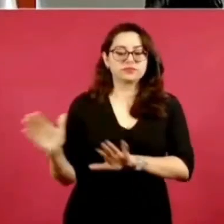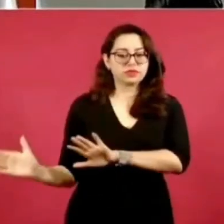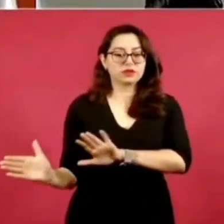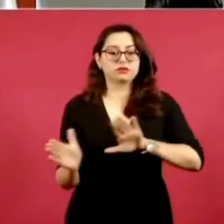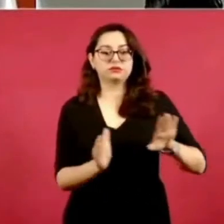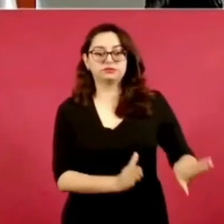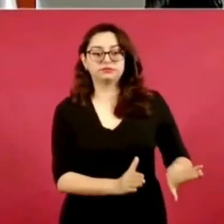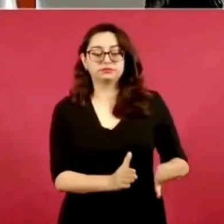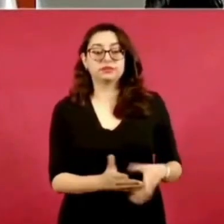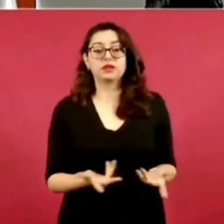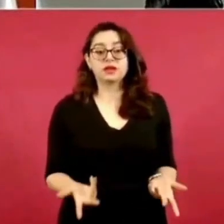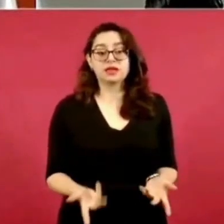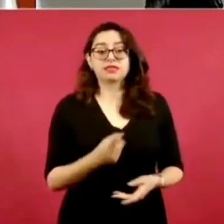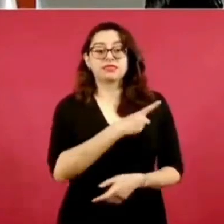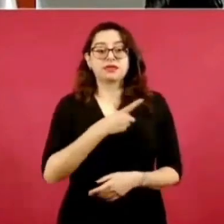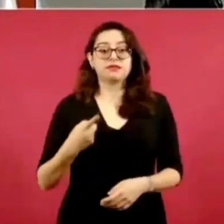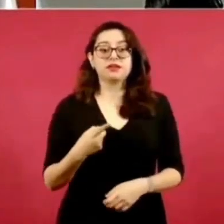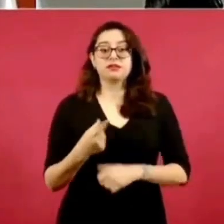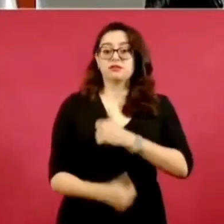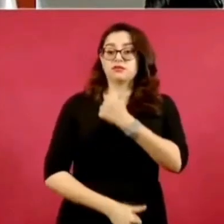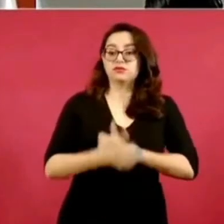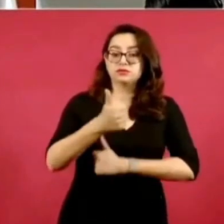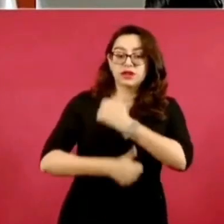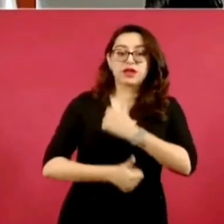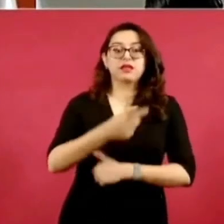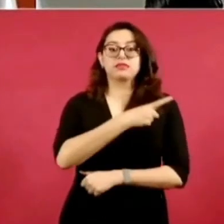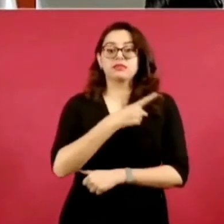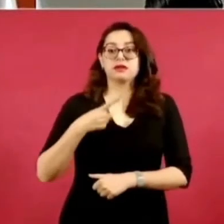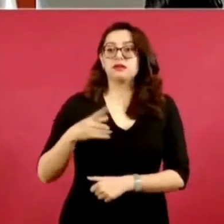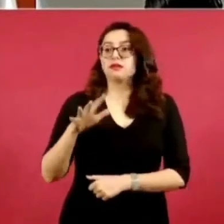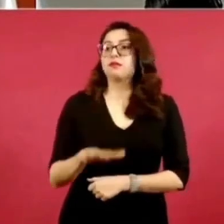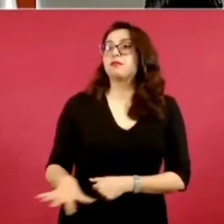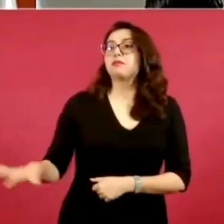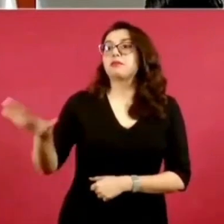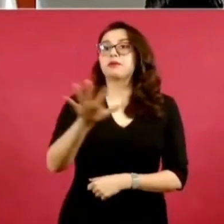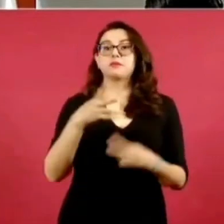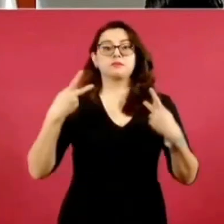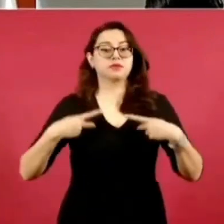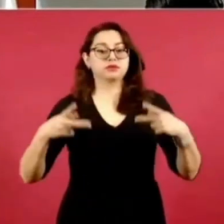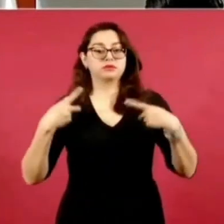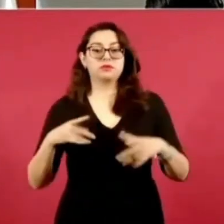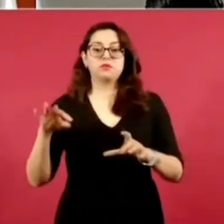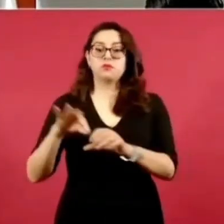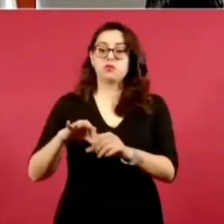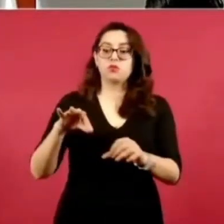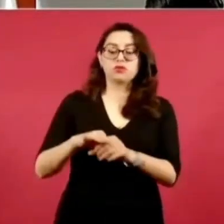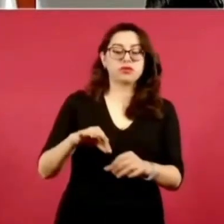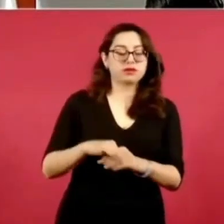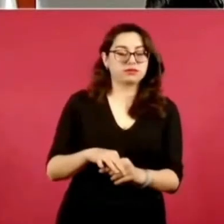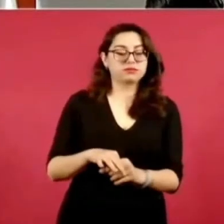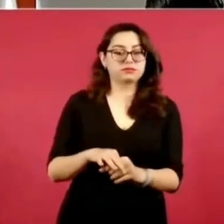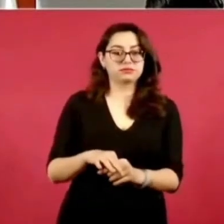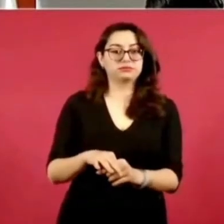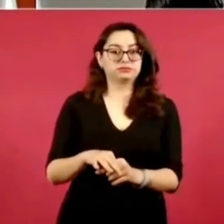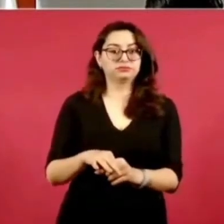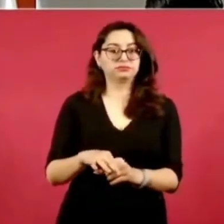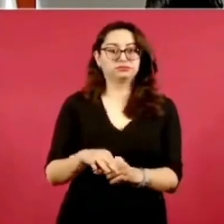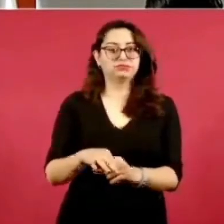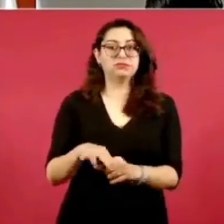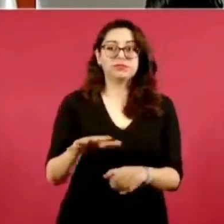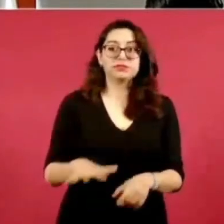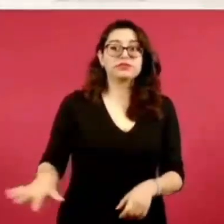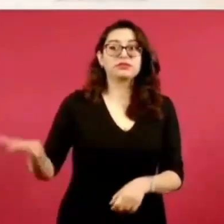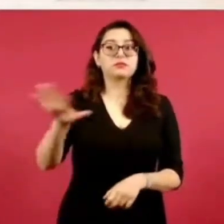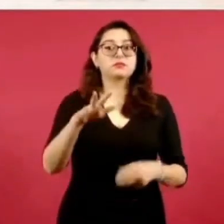directo, libre, secreto, de los ciudadanos,